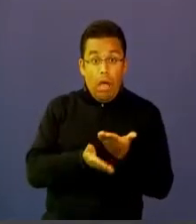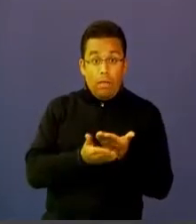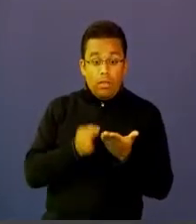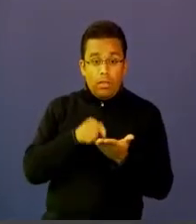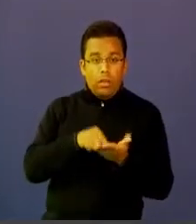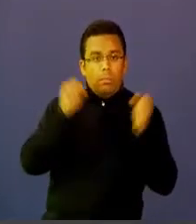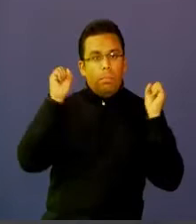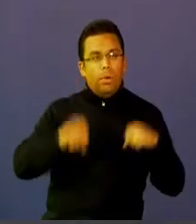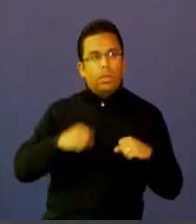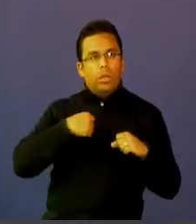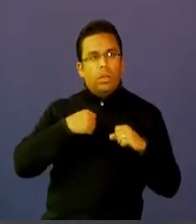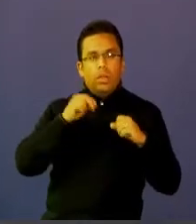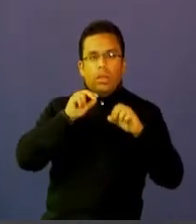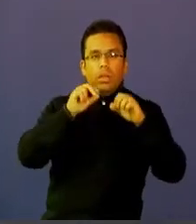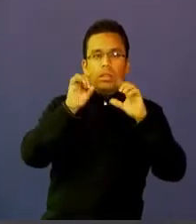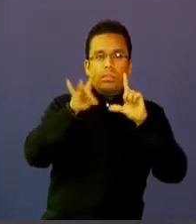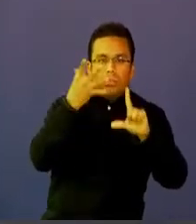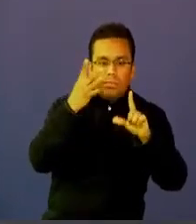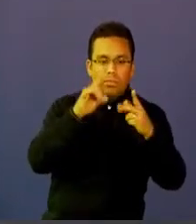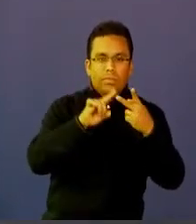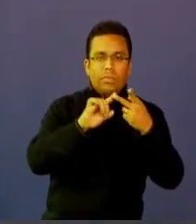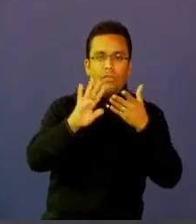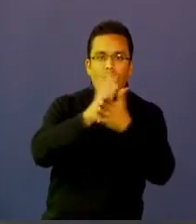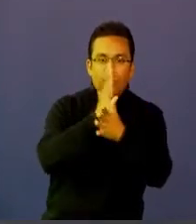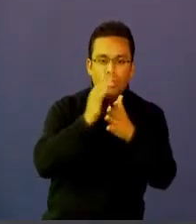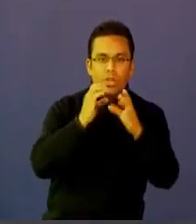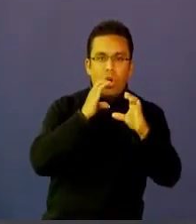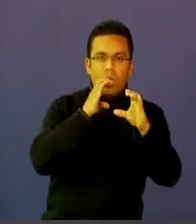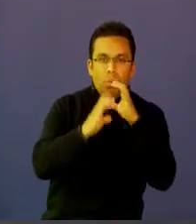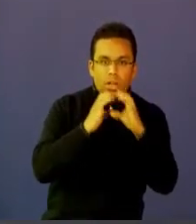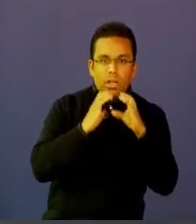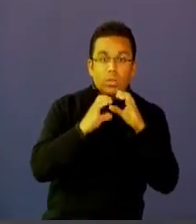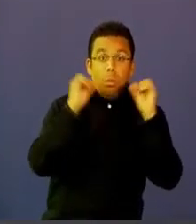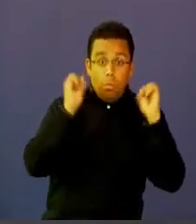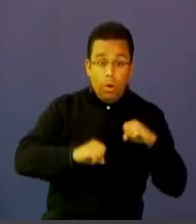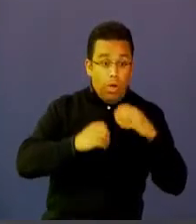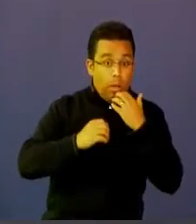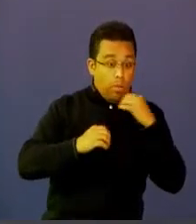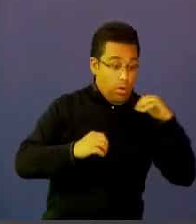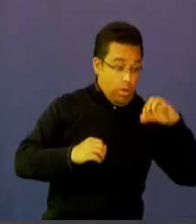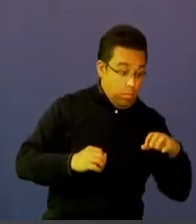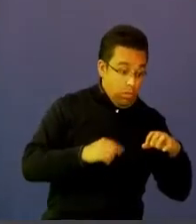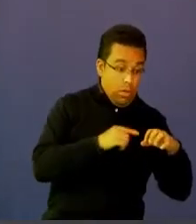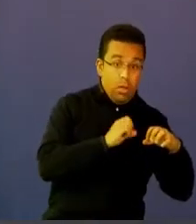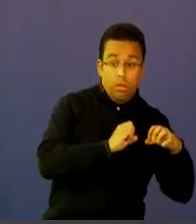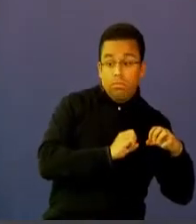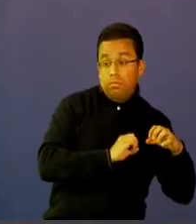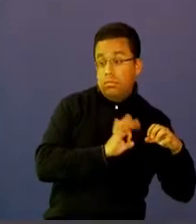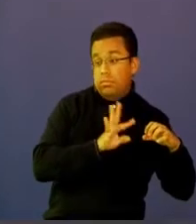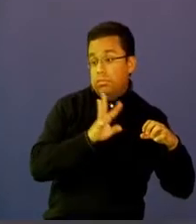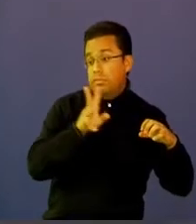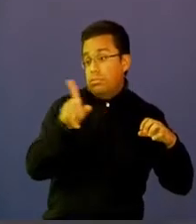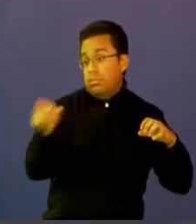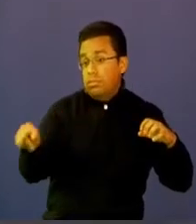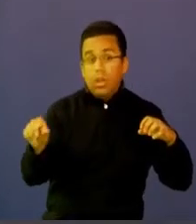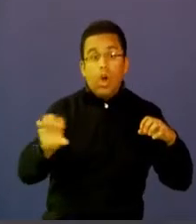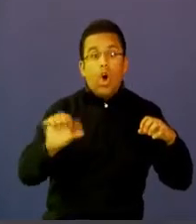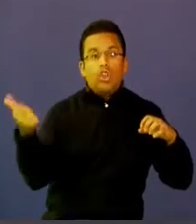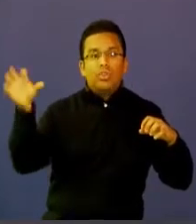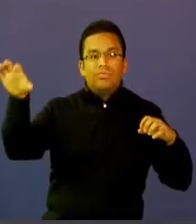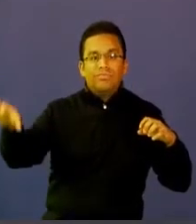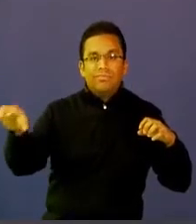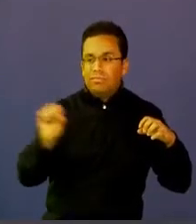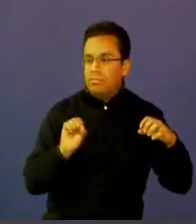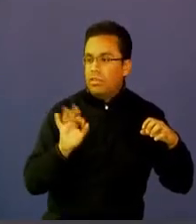tecnologías de la información y las comunicaciones nos permiten llevar conocimiento de un lugar a otro. Nos permite ver cómo un docente que